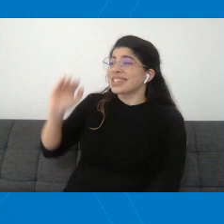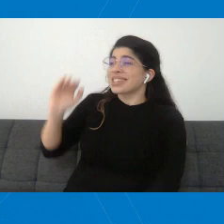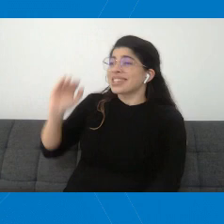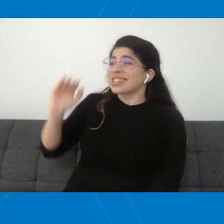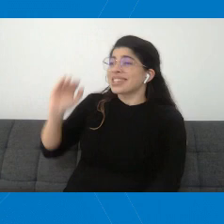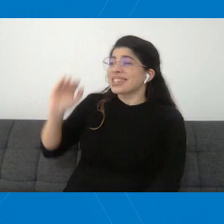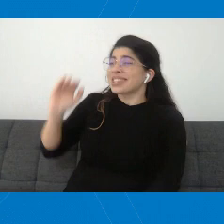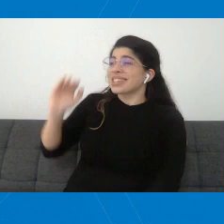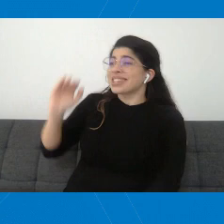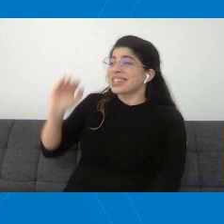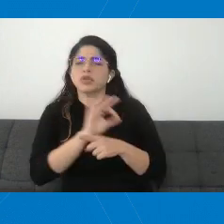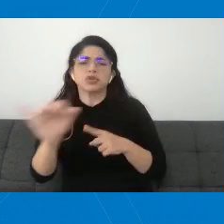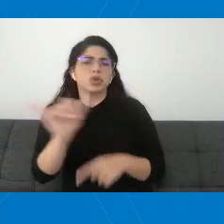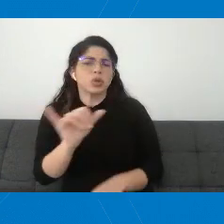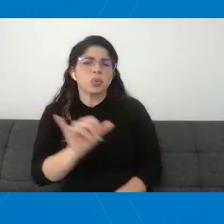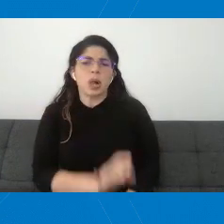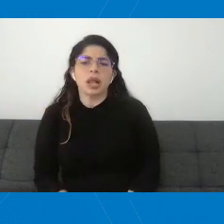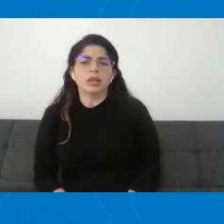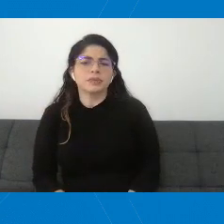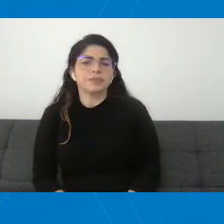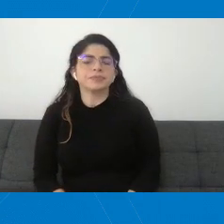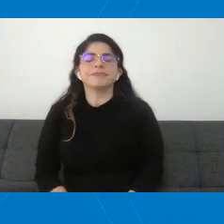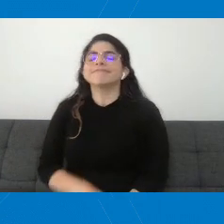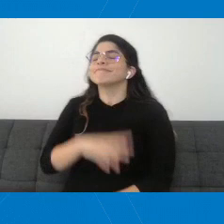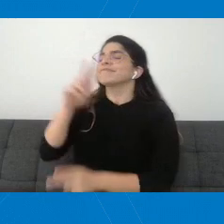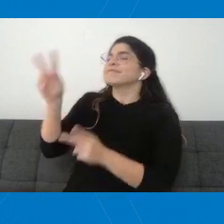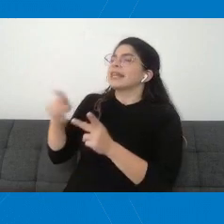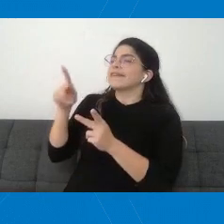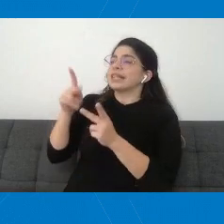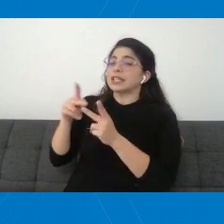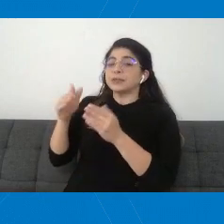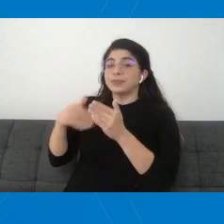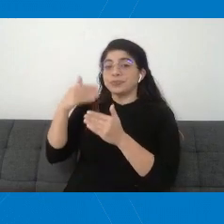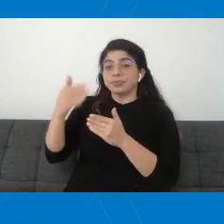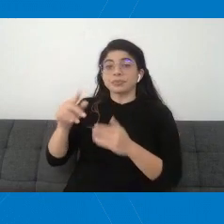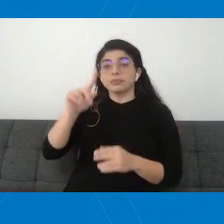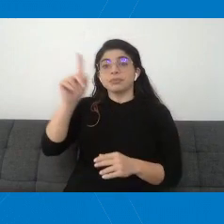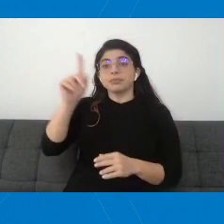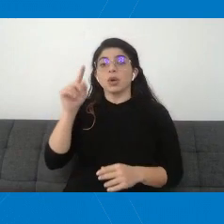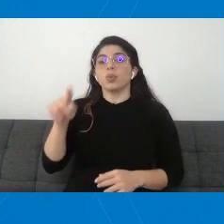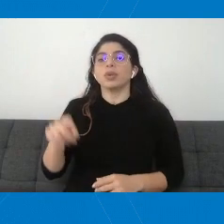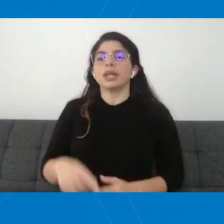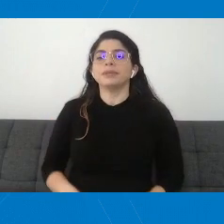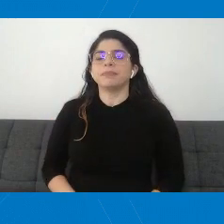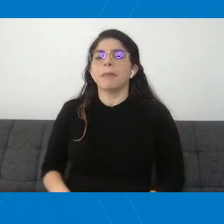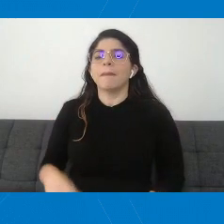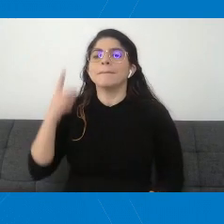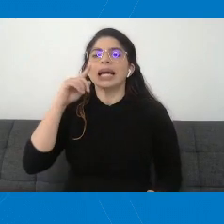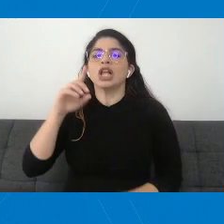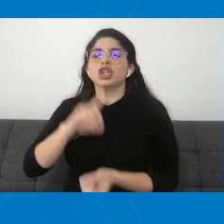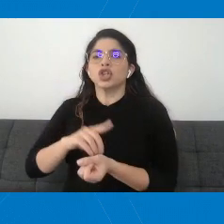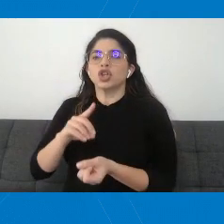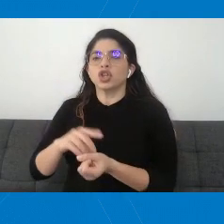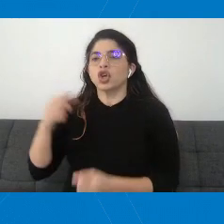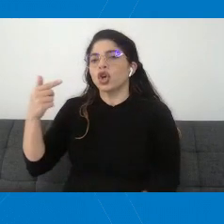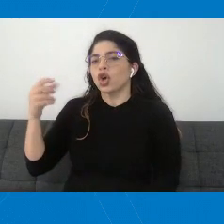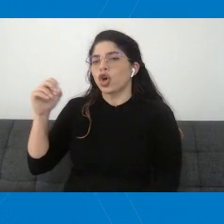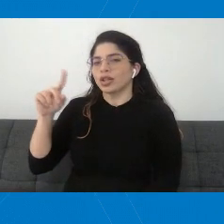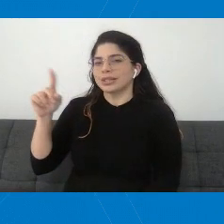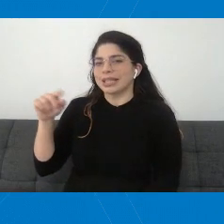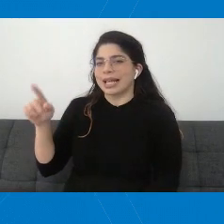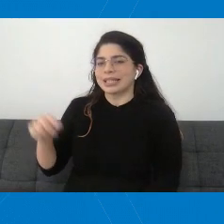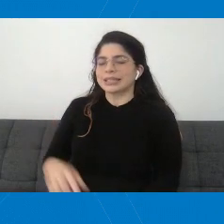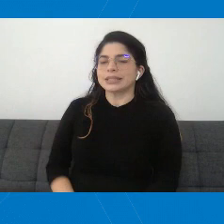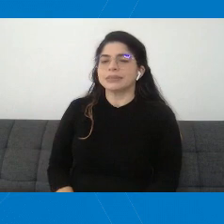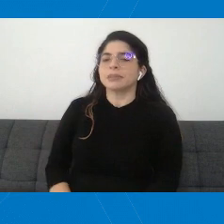funciona del mismo modo. Perfecto. La siguiente consulta para el doctor González. ¿A los menores de edad se